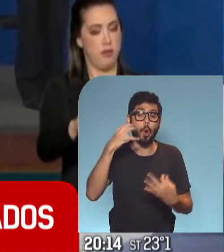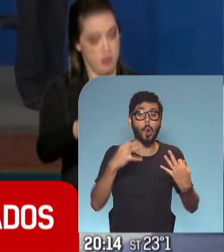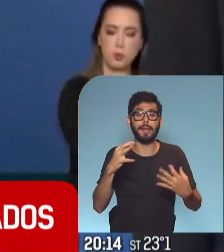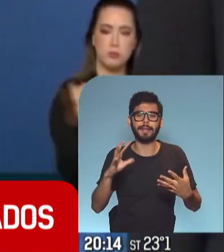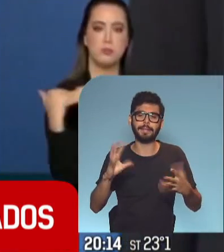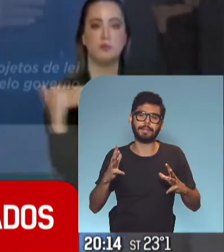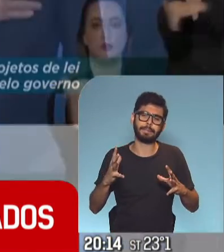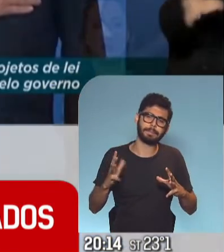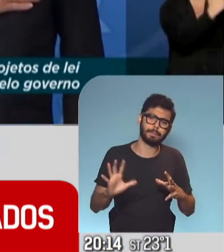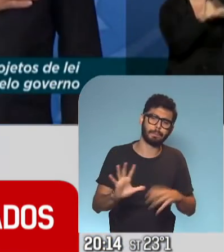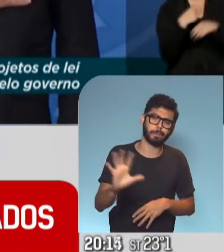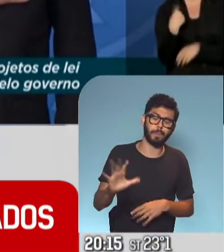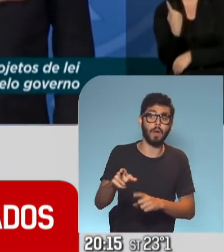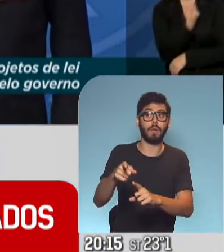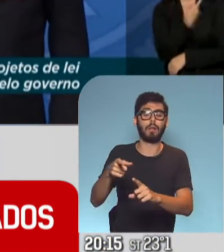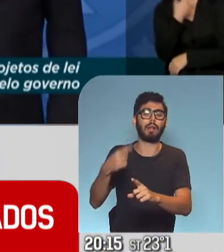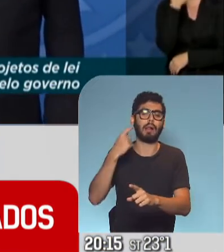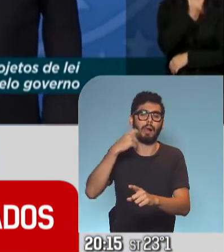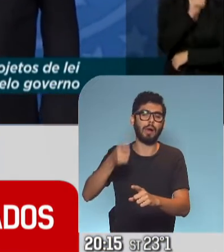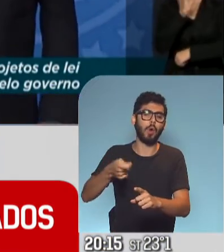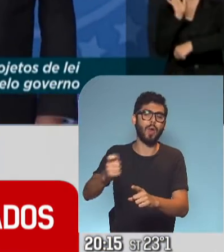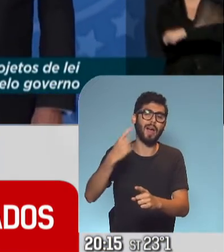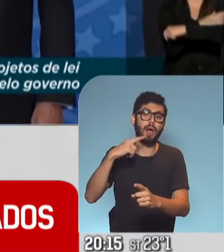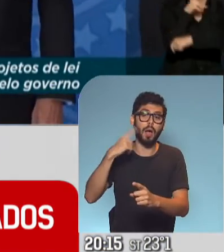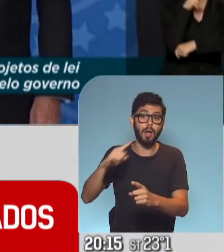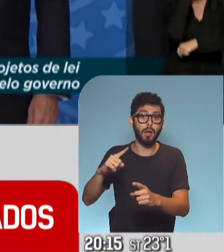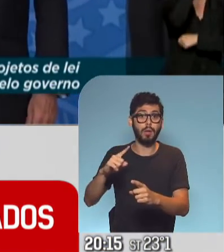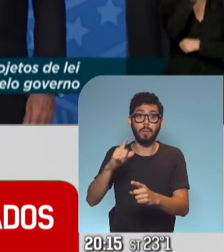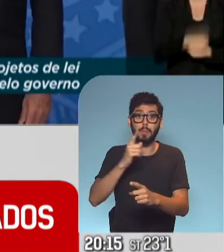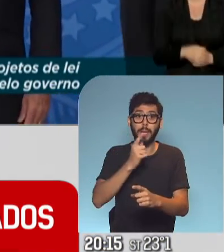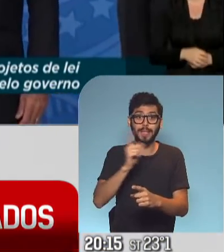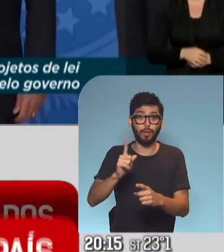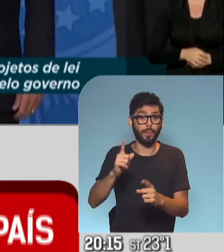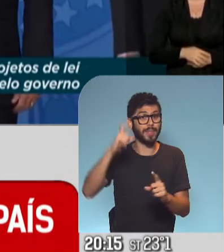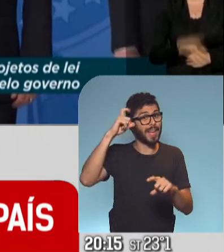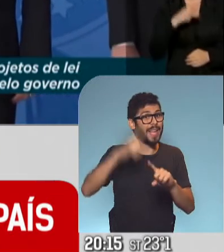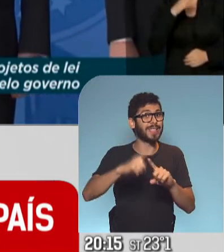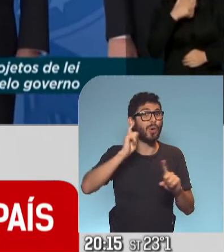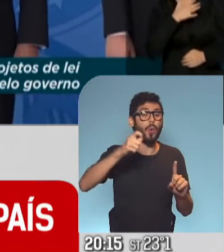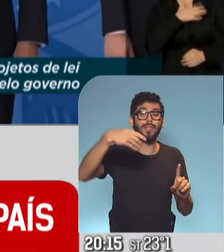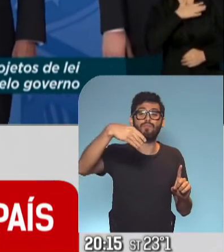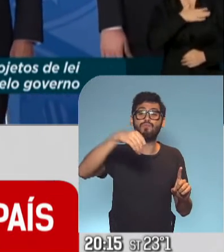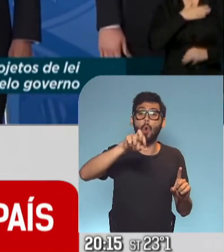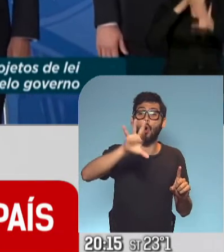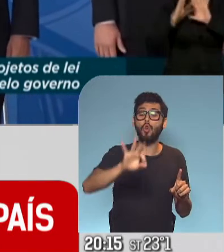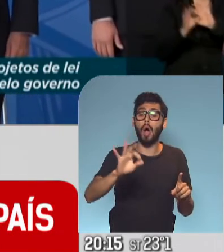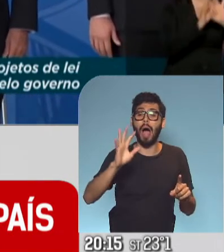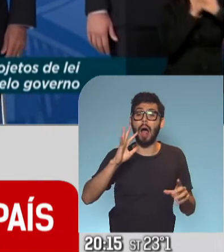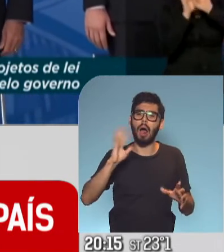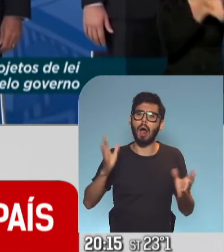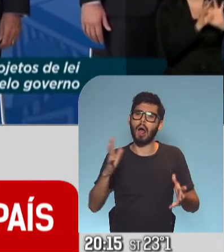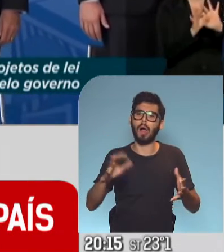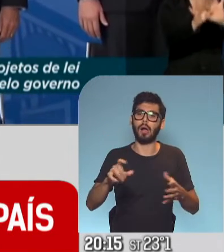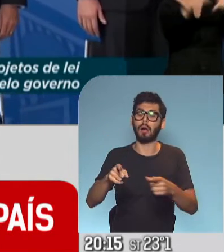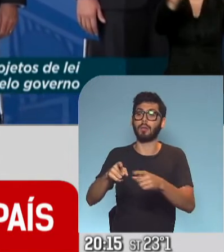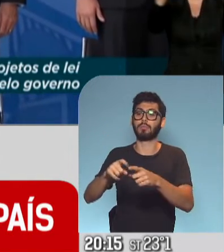proceso de la condena contra el expresidente, sino para salvar al ex juez Sergio Moro, y también para salvar a toda la